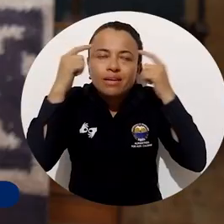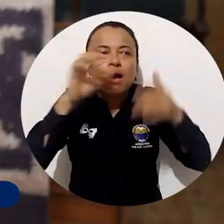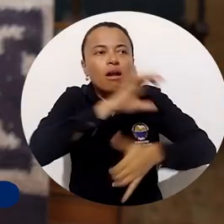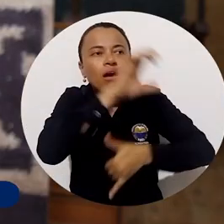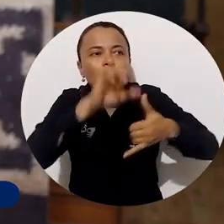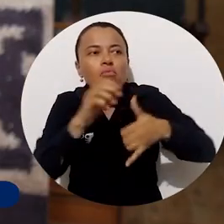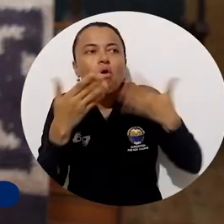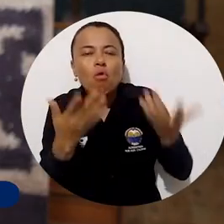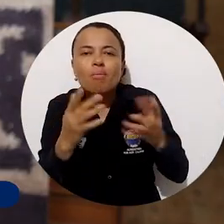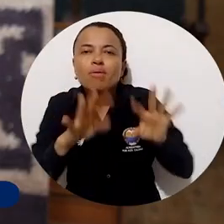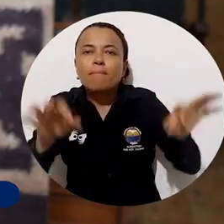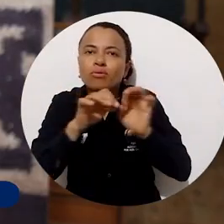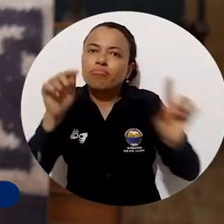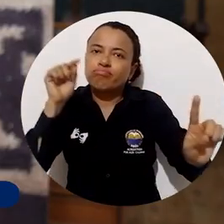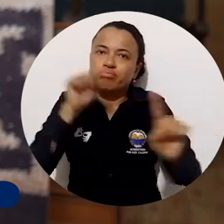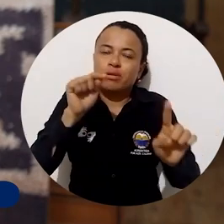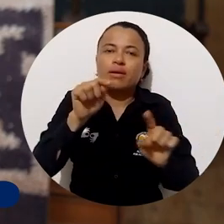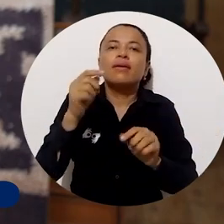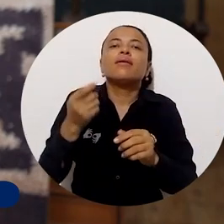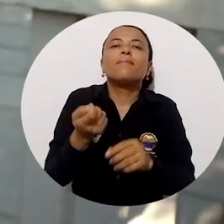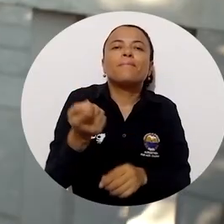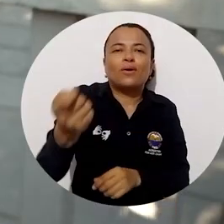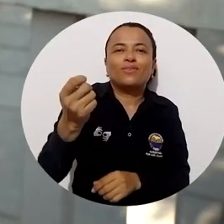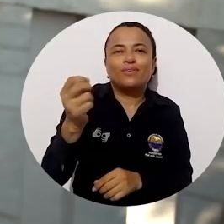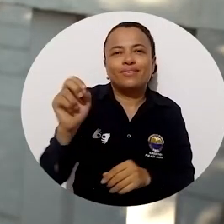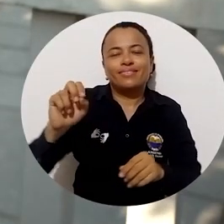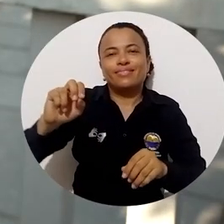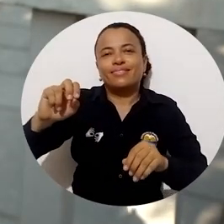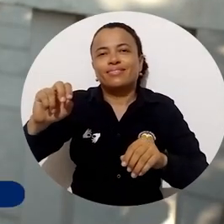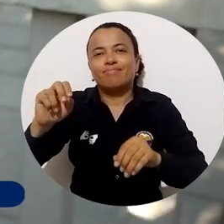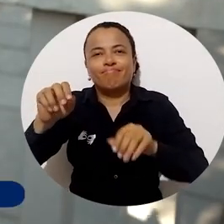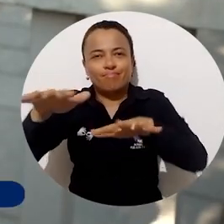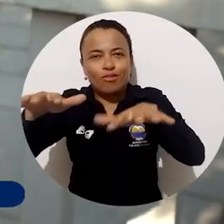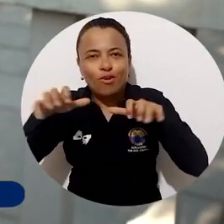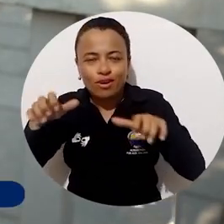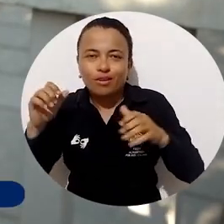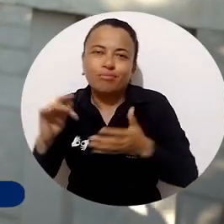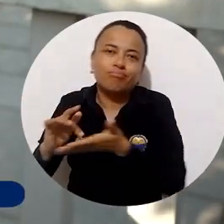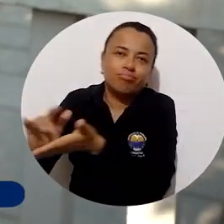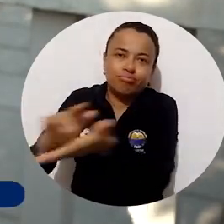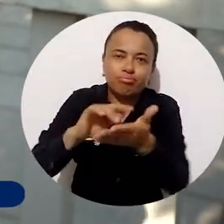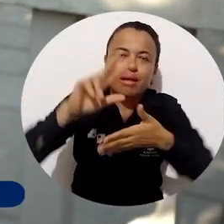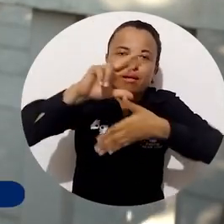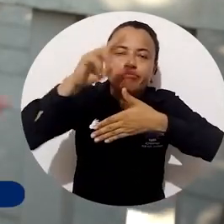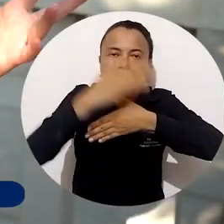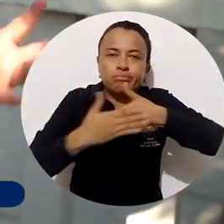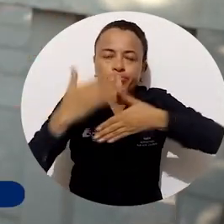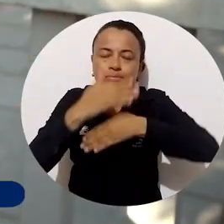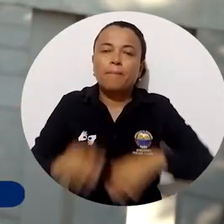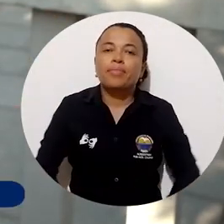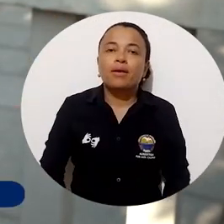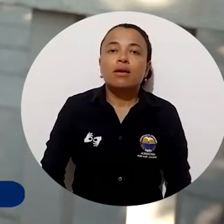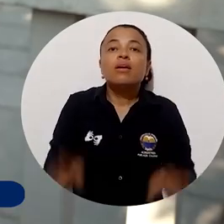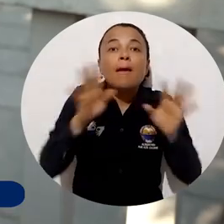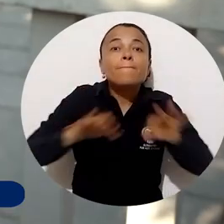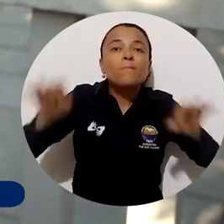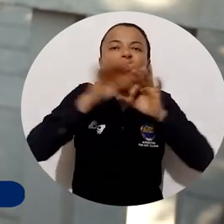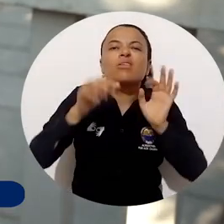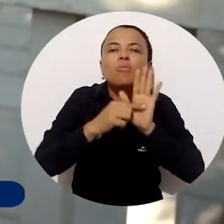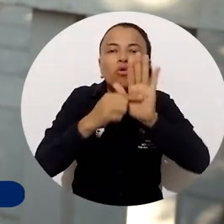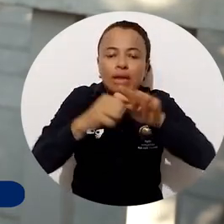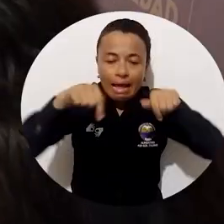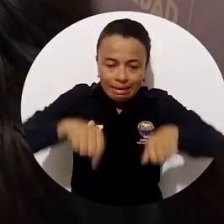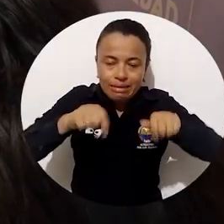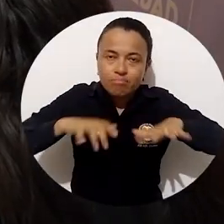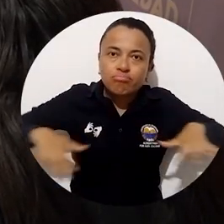en miras a ese congreso latinoamericano el próximo año nos interesa mostrar que desde aquí hay una trayectoria una larga duración de el trabajo